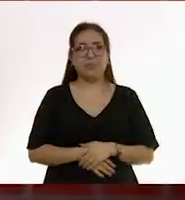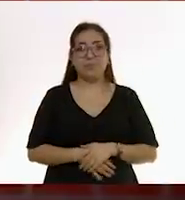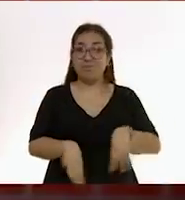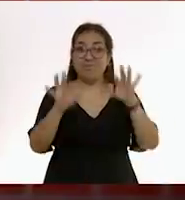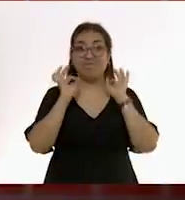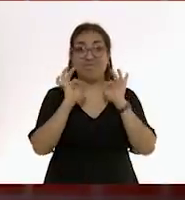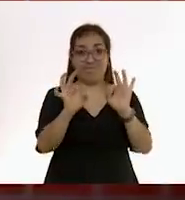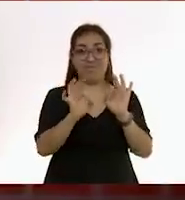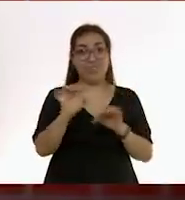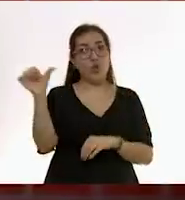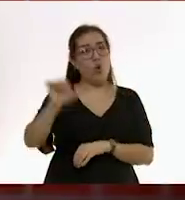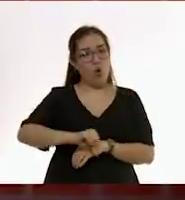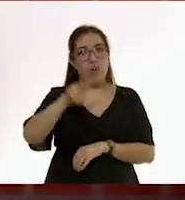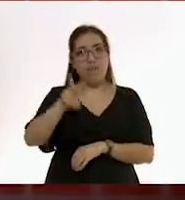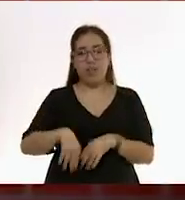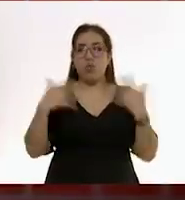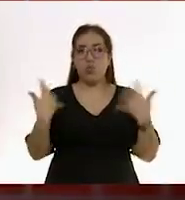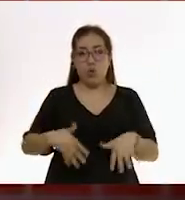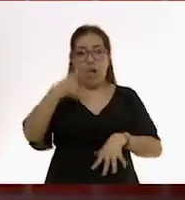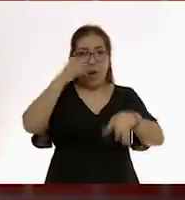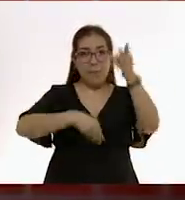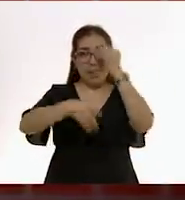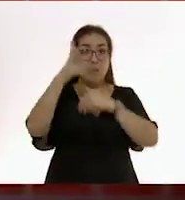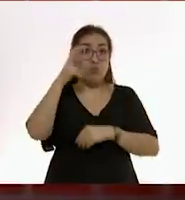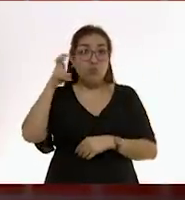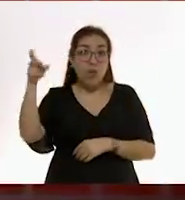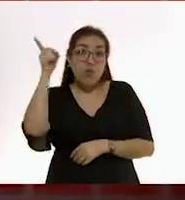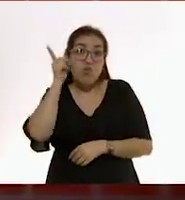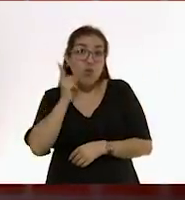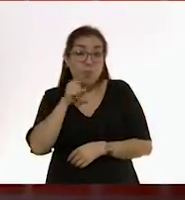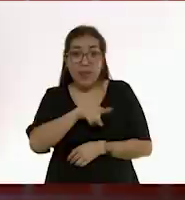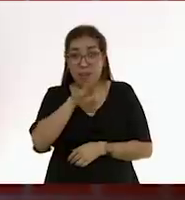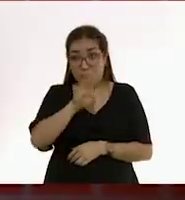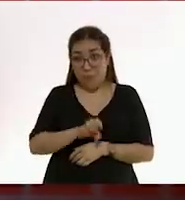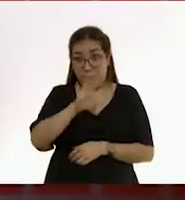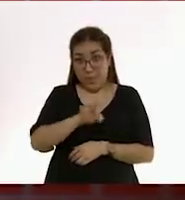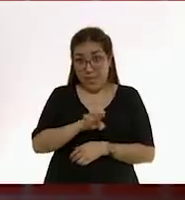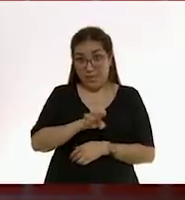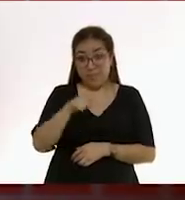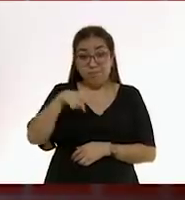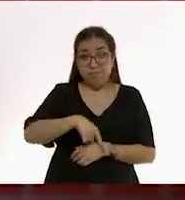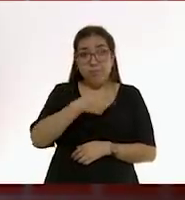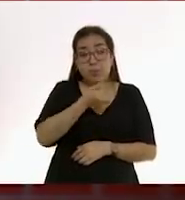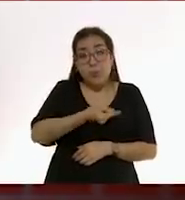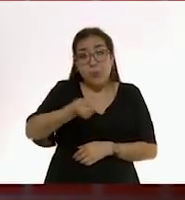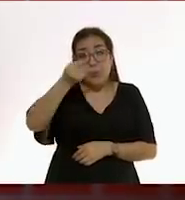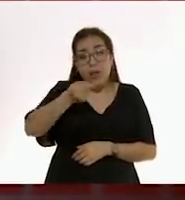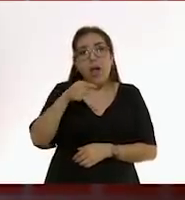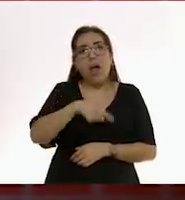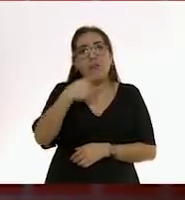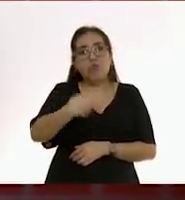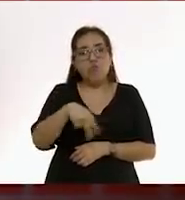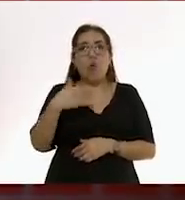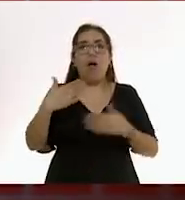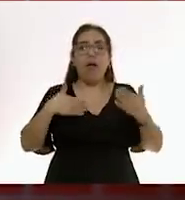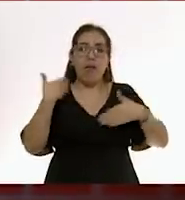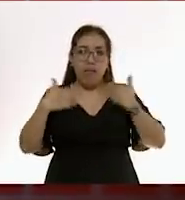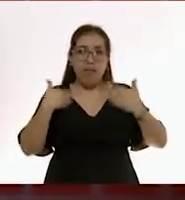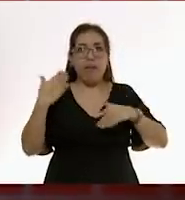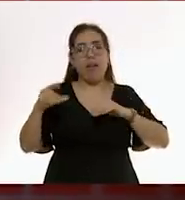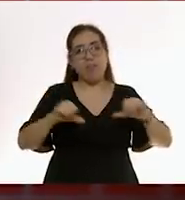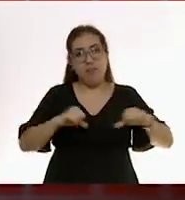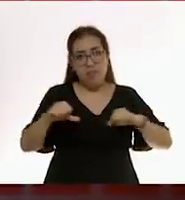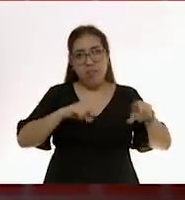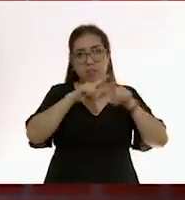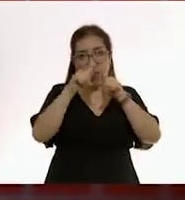Excelente. Hoy aprendimos la importancia del sueño en los bebés, pues durante él se lleva a cabo diversas actividades como el crecimiento